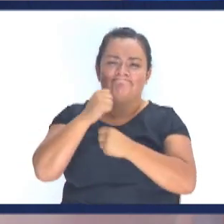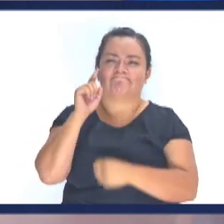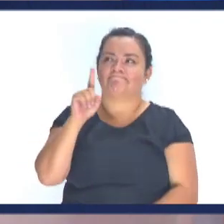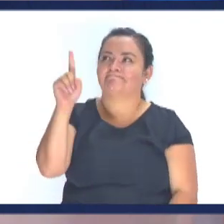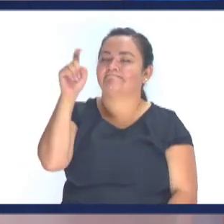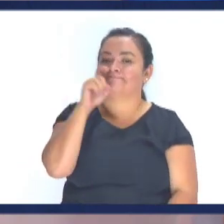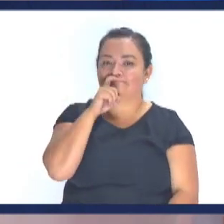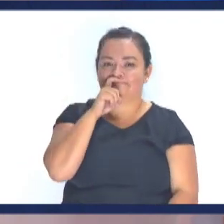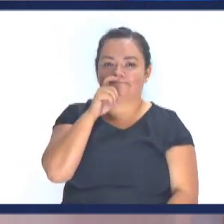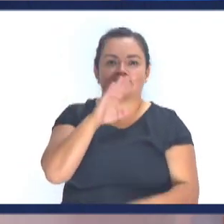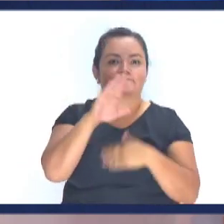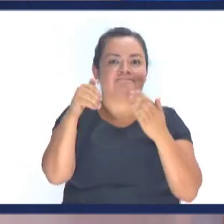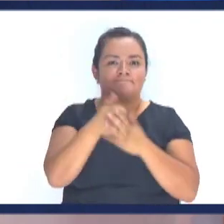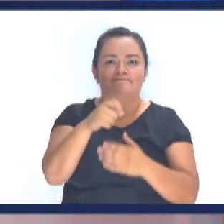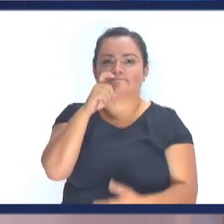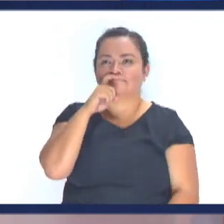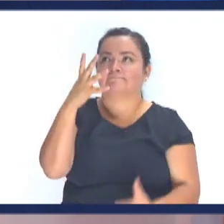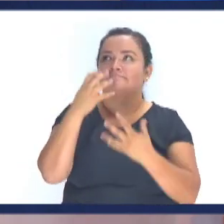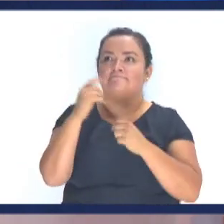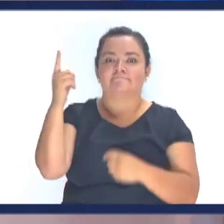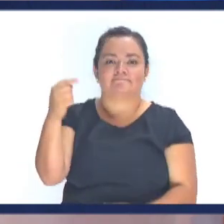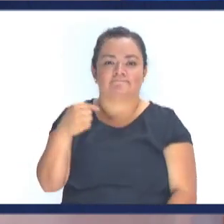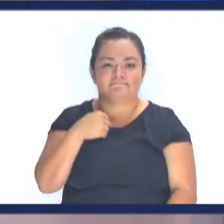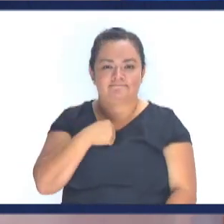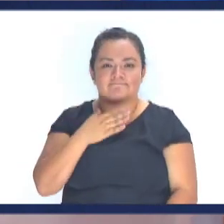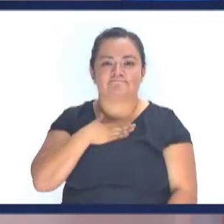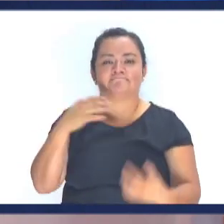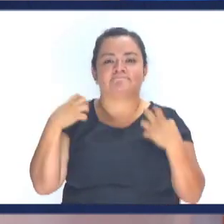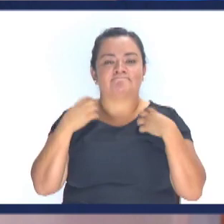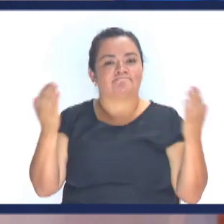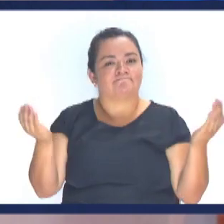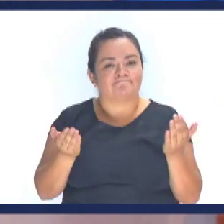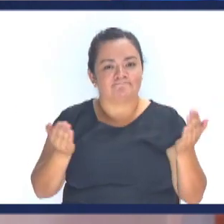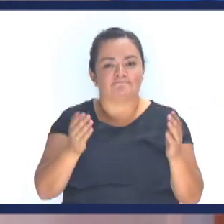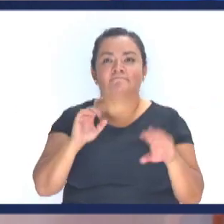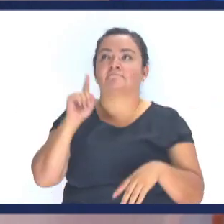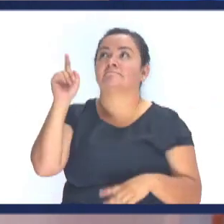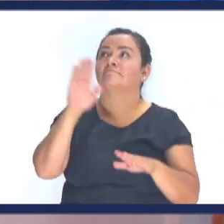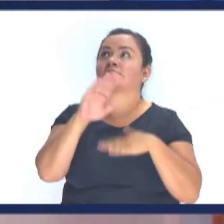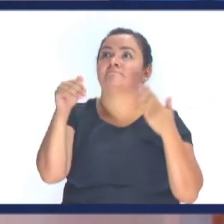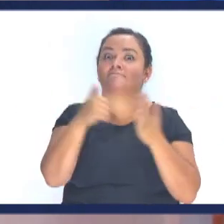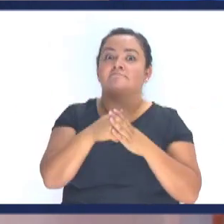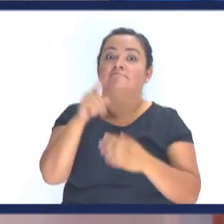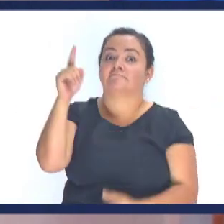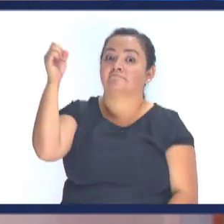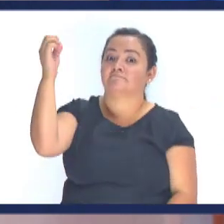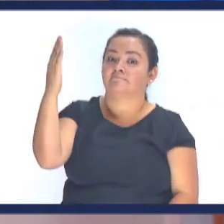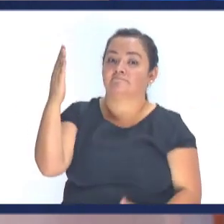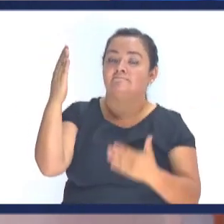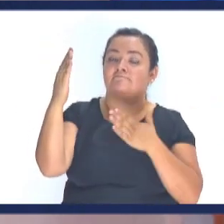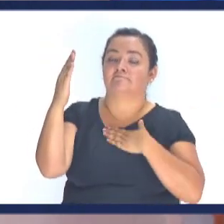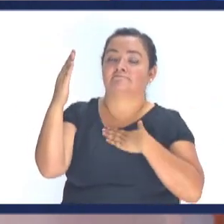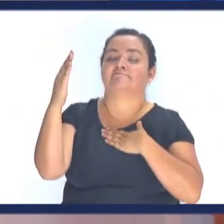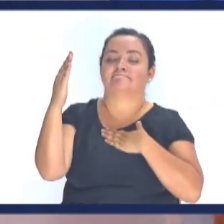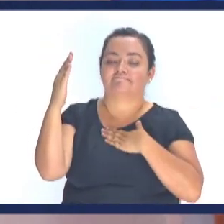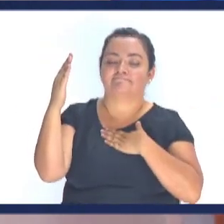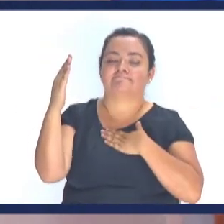Padre Todo lo que El Padre Quiere conmigo Y todo lo que El Padre Me quiere decir A mí